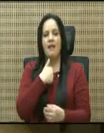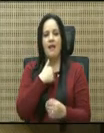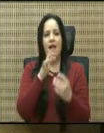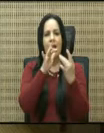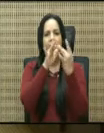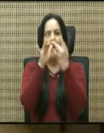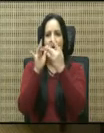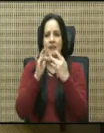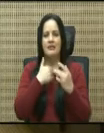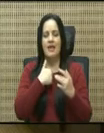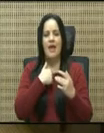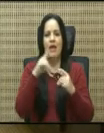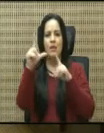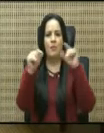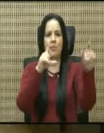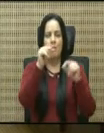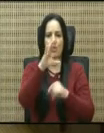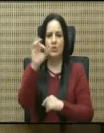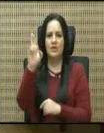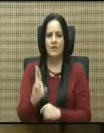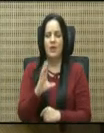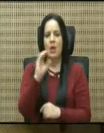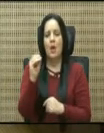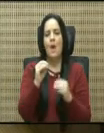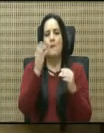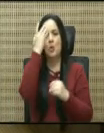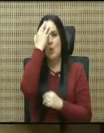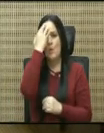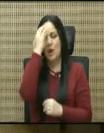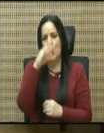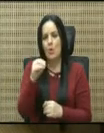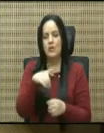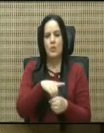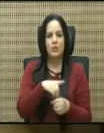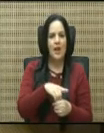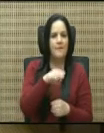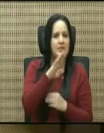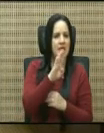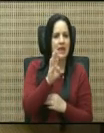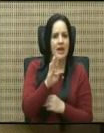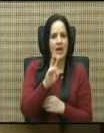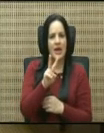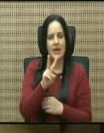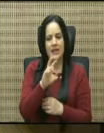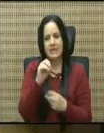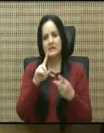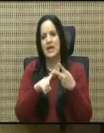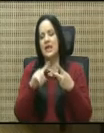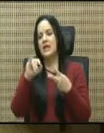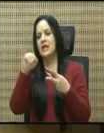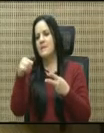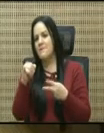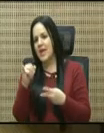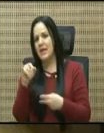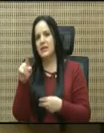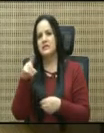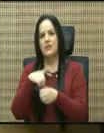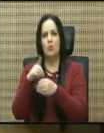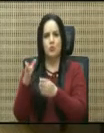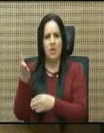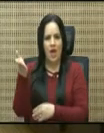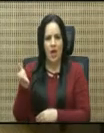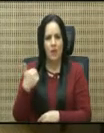compartido las preocupaciones con la diputada Valladares, con el diputado Jiménez, lo he también conversado con la diputada